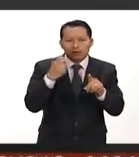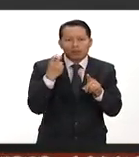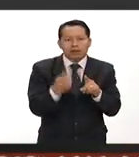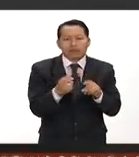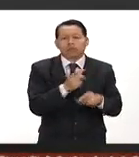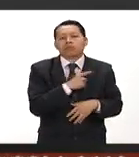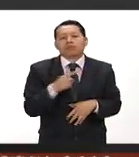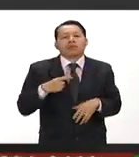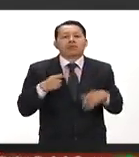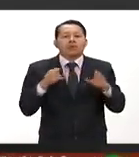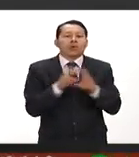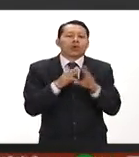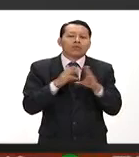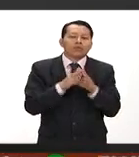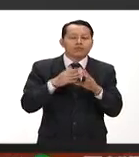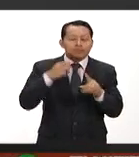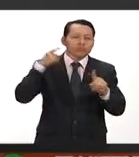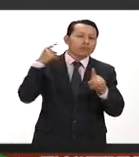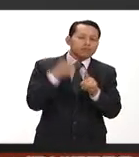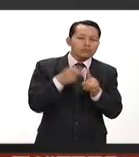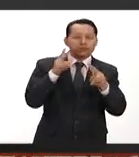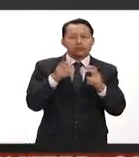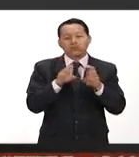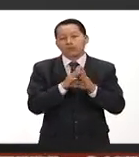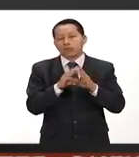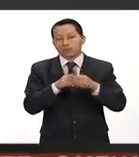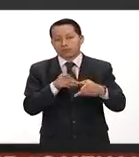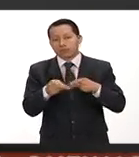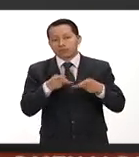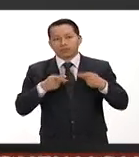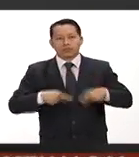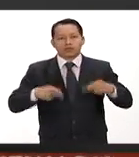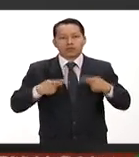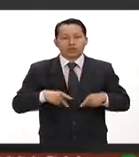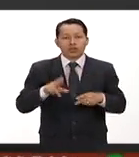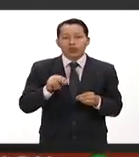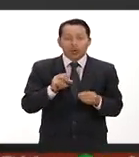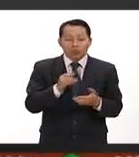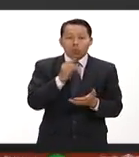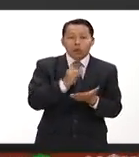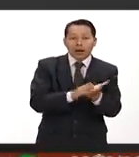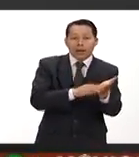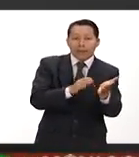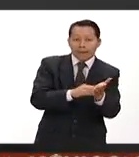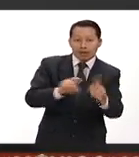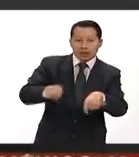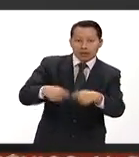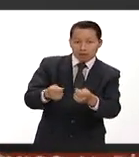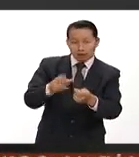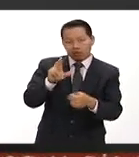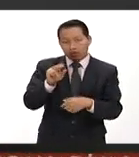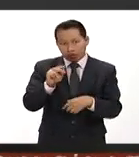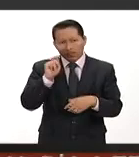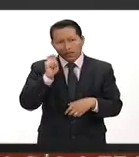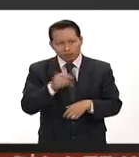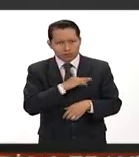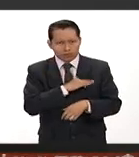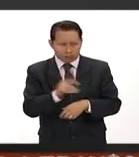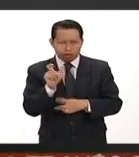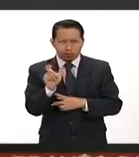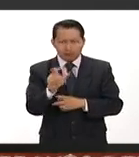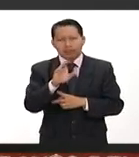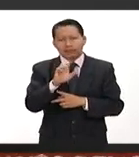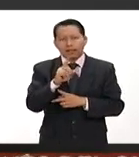hay que ir como la intención es realmente preparar a las personas no entregar un documento esta tiene la característica de también entregar una cédula